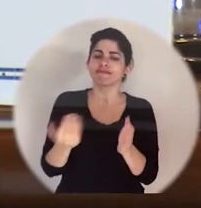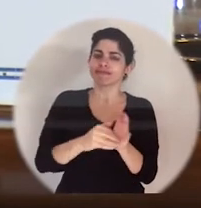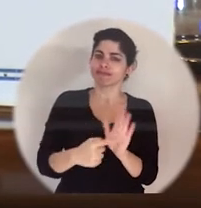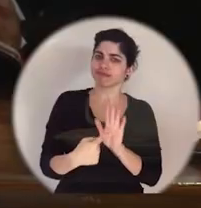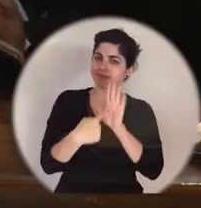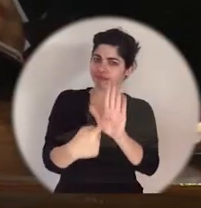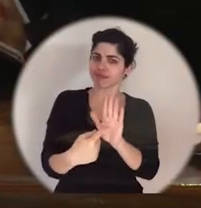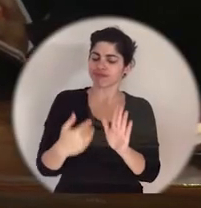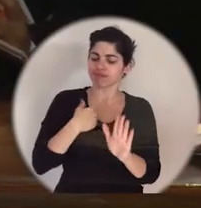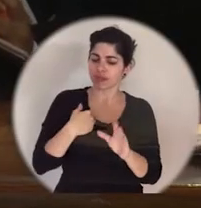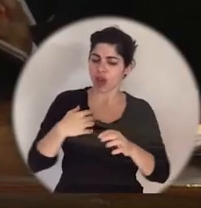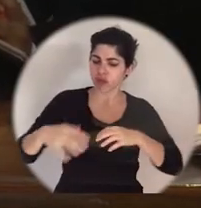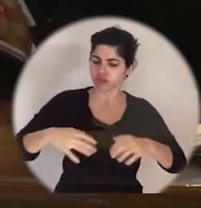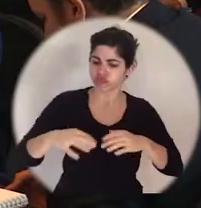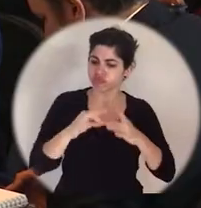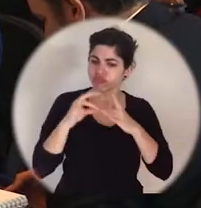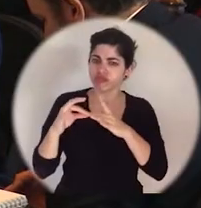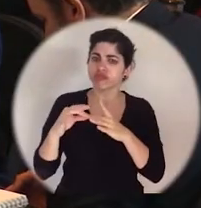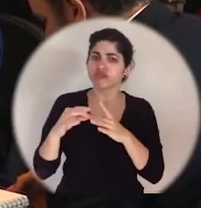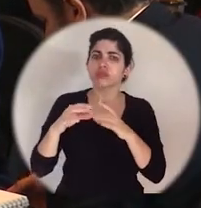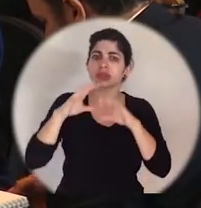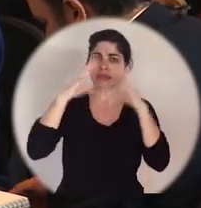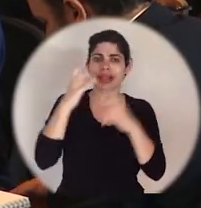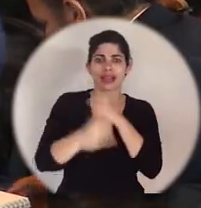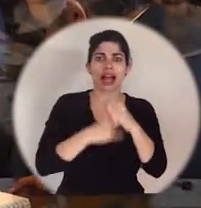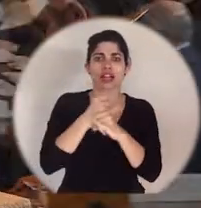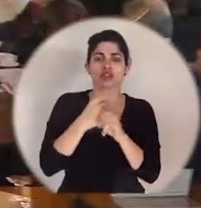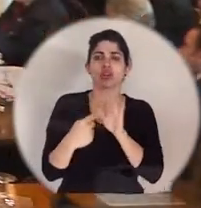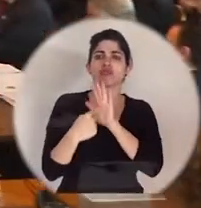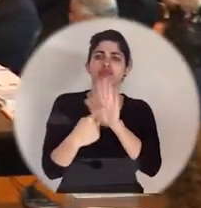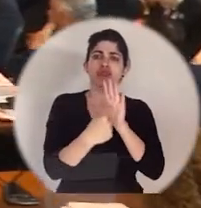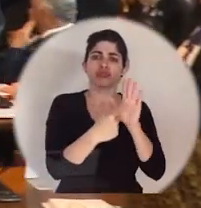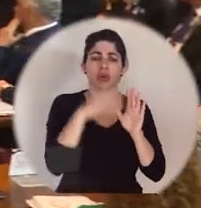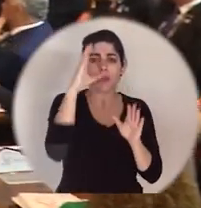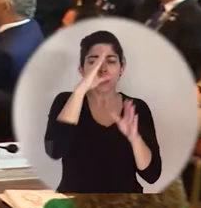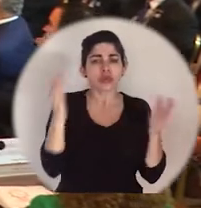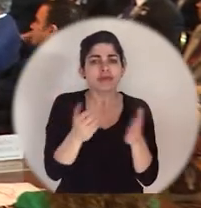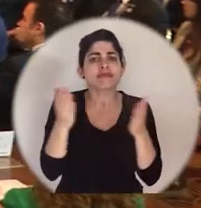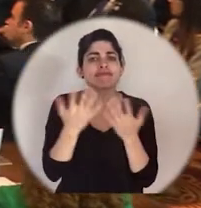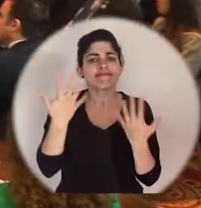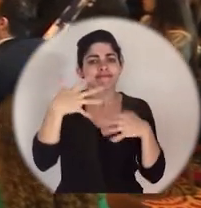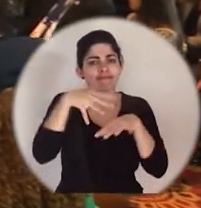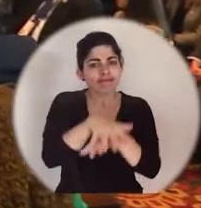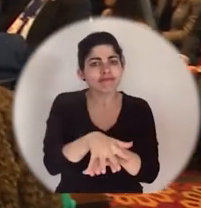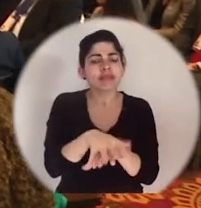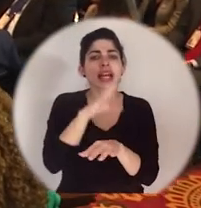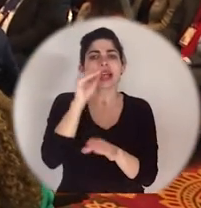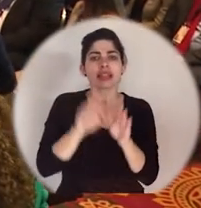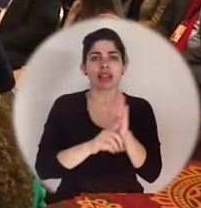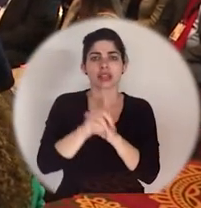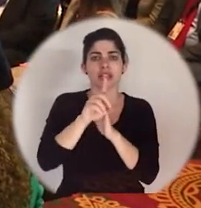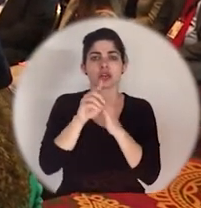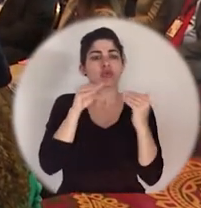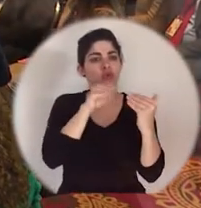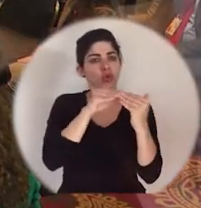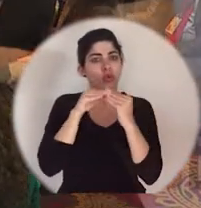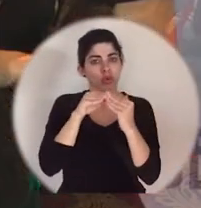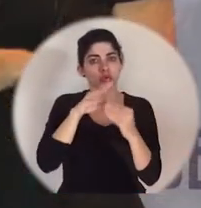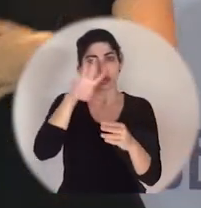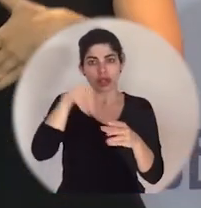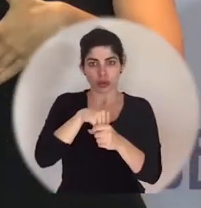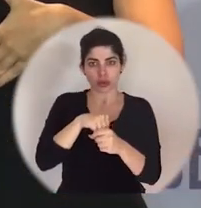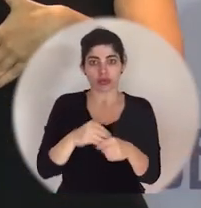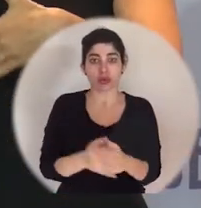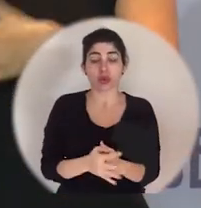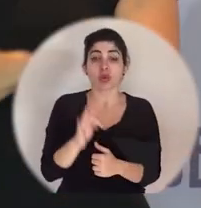a demostrar su activo protagonismo en la esfera internacional para impulsar la integración y un desarrollo más justo e inclusivo.